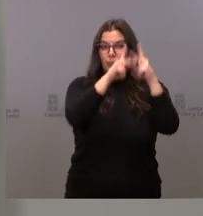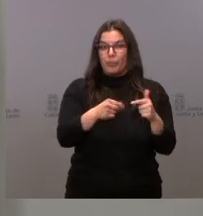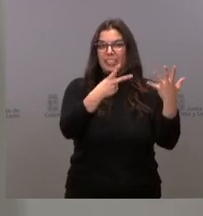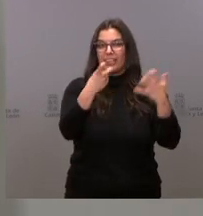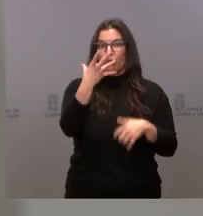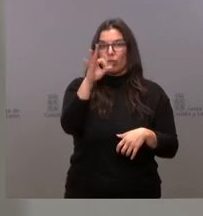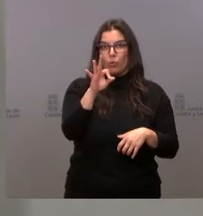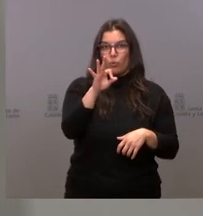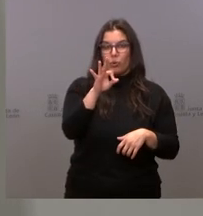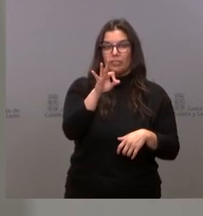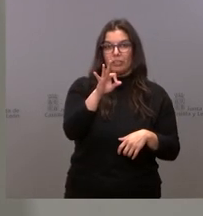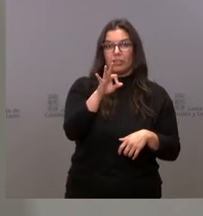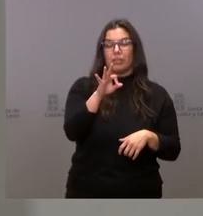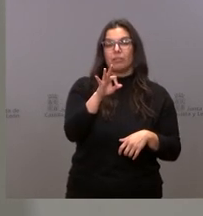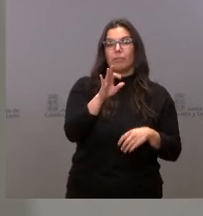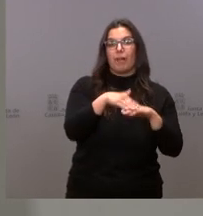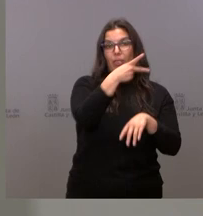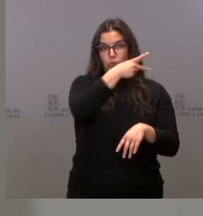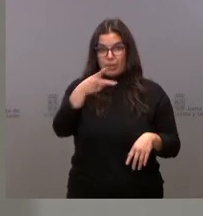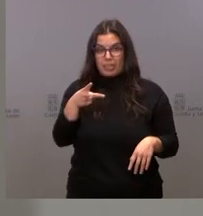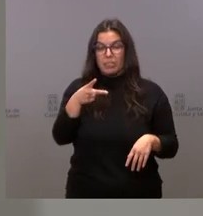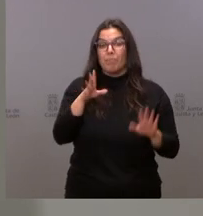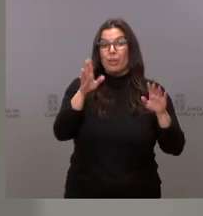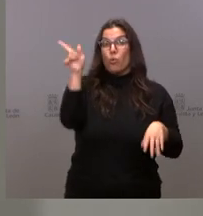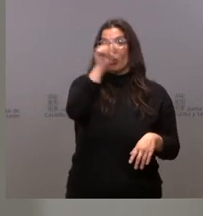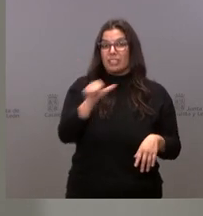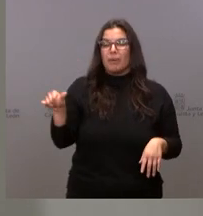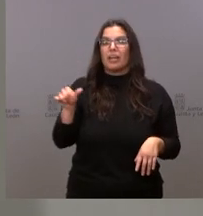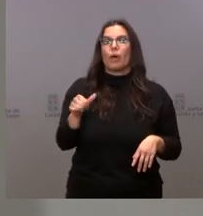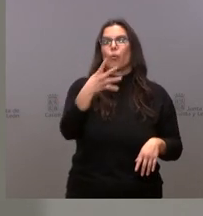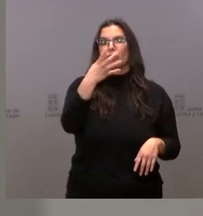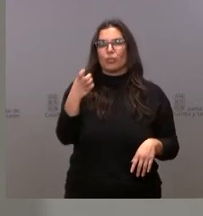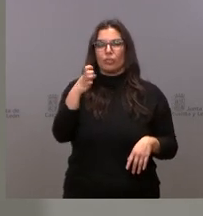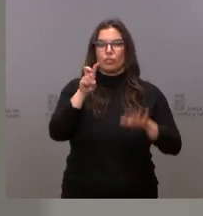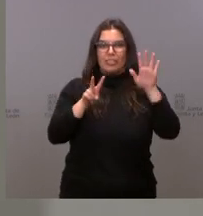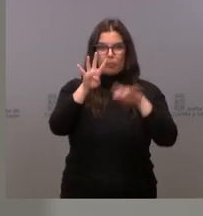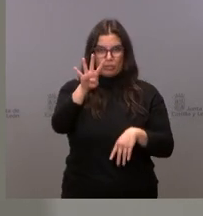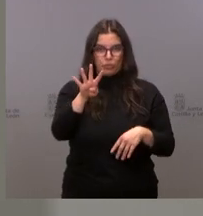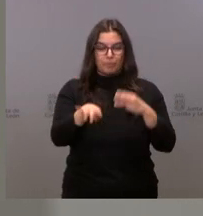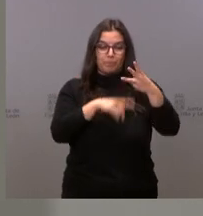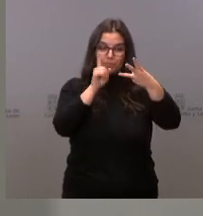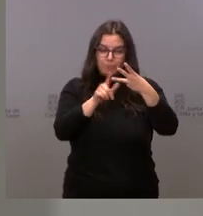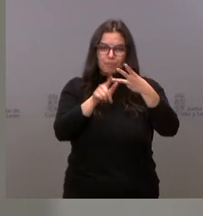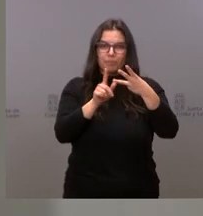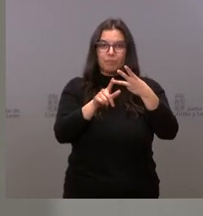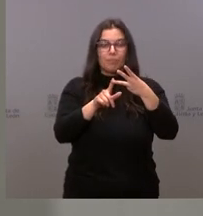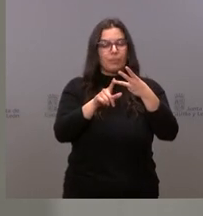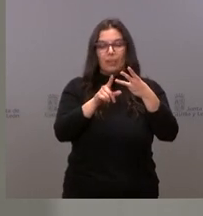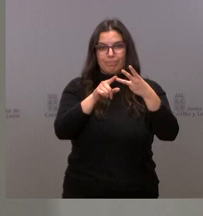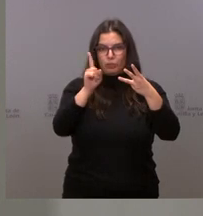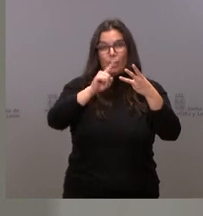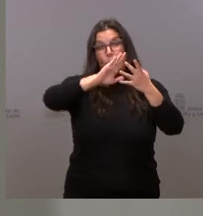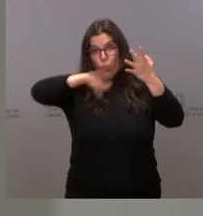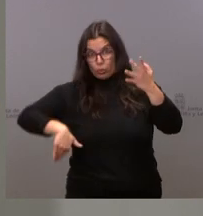cada 14, pero con una incidencia de siete días de 474. Y la provincia con menor incidencia